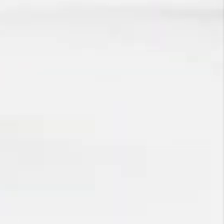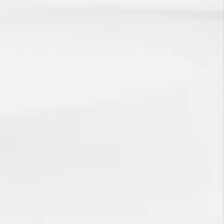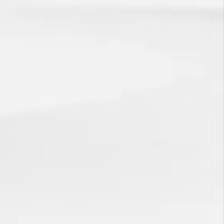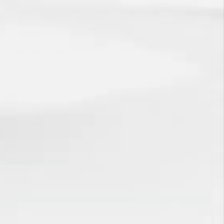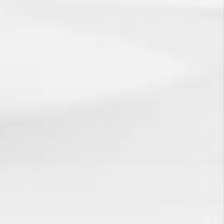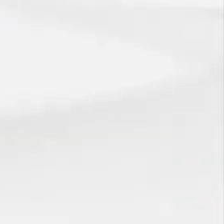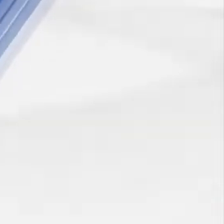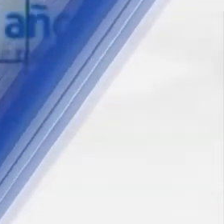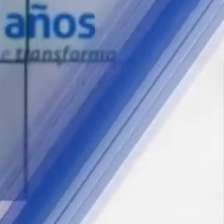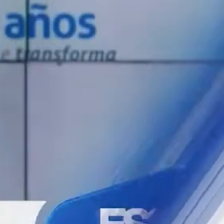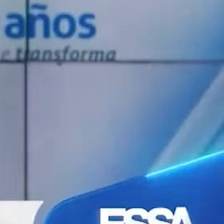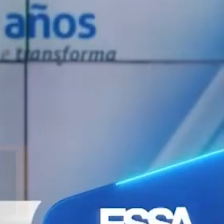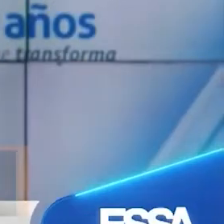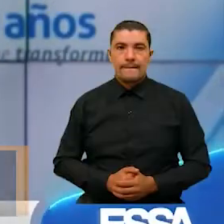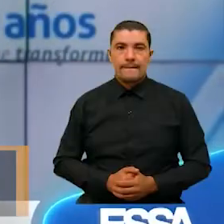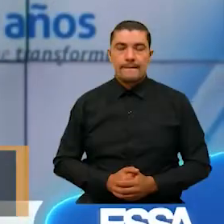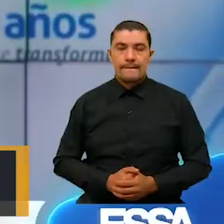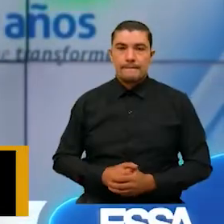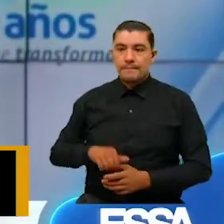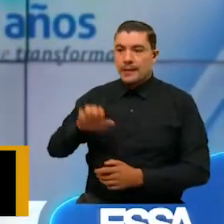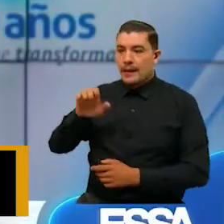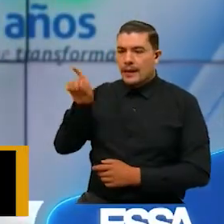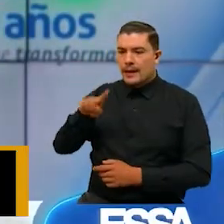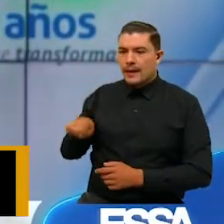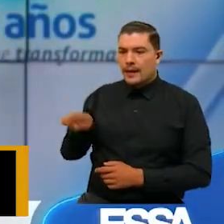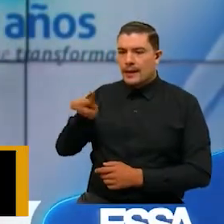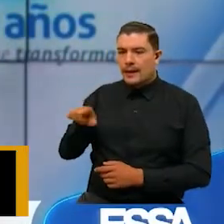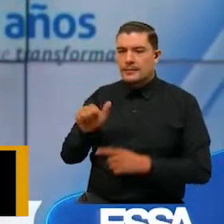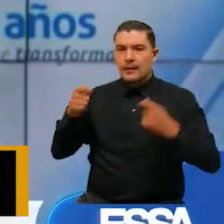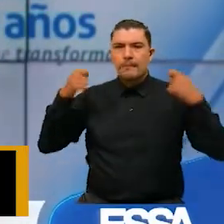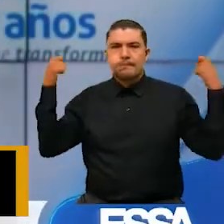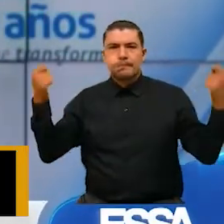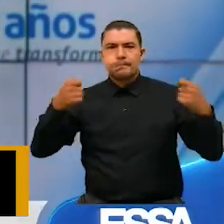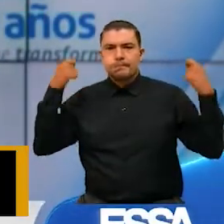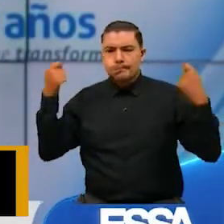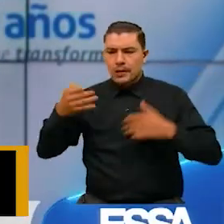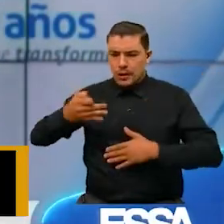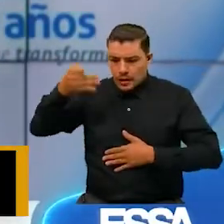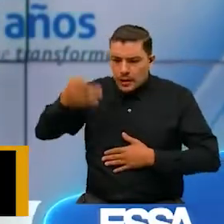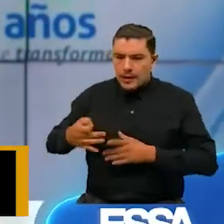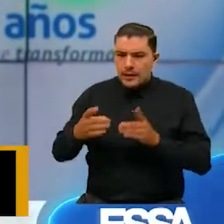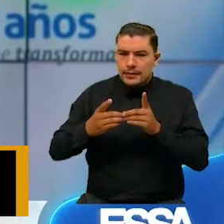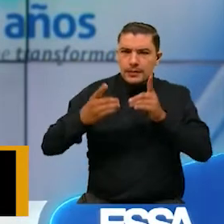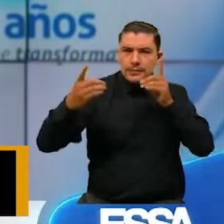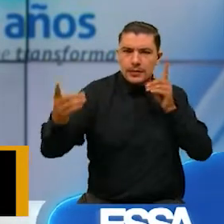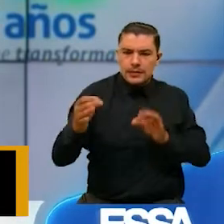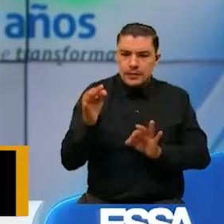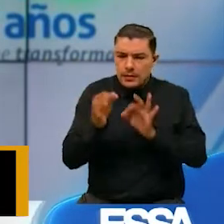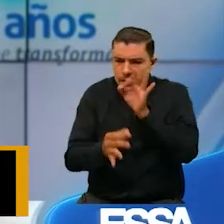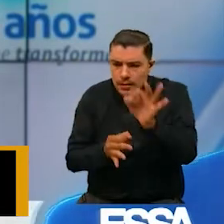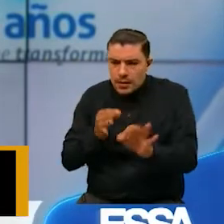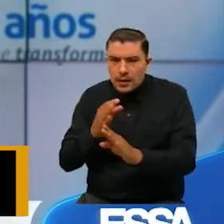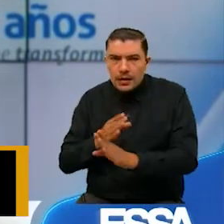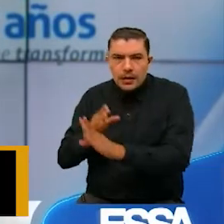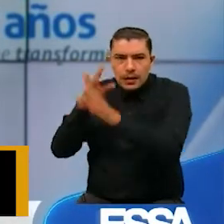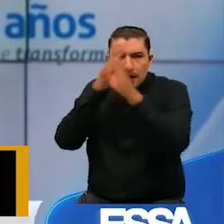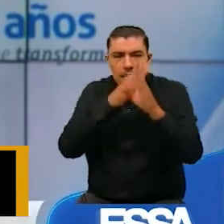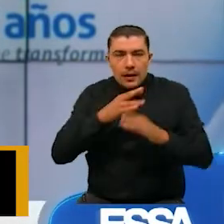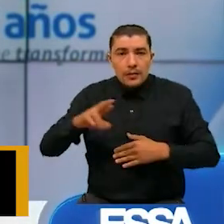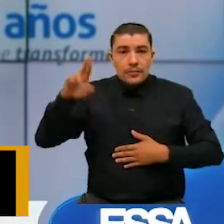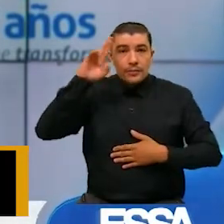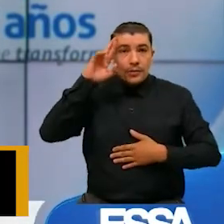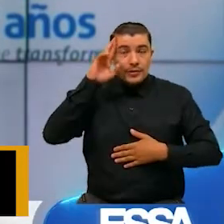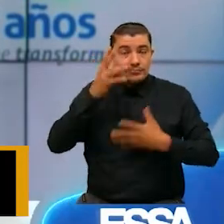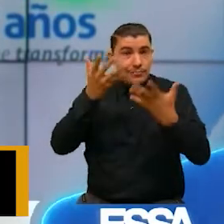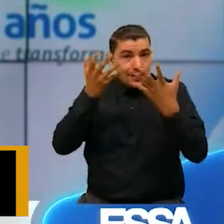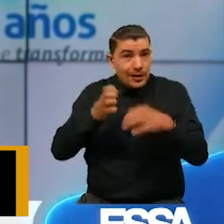¿Qué de Esa promueve el cumplimiento de las distancias de seguridad y la prevención del riesgo eléctrico. Por eso queremos